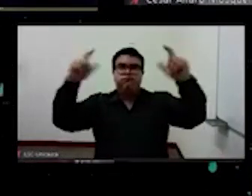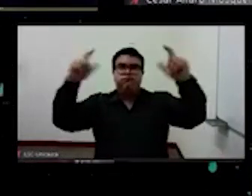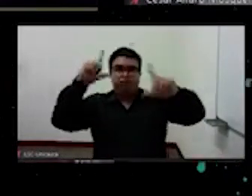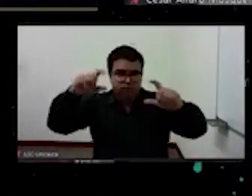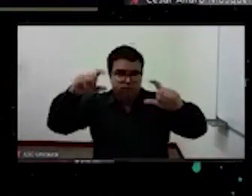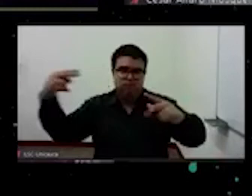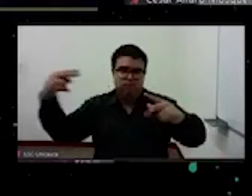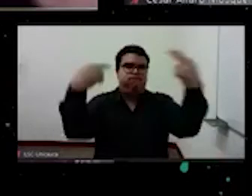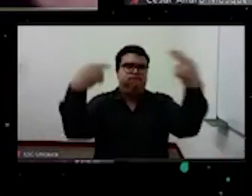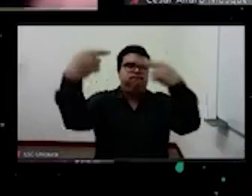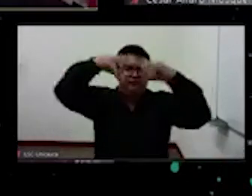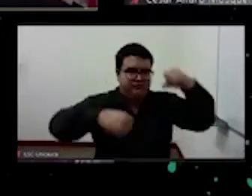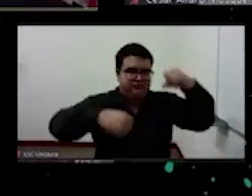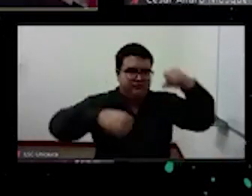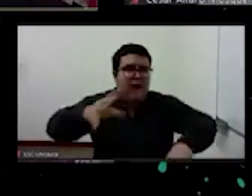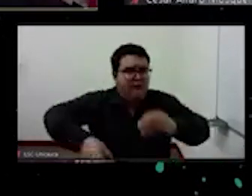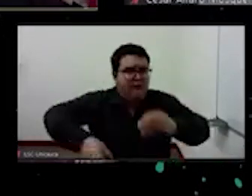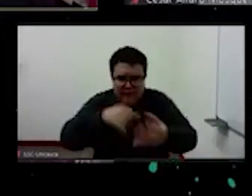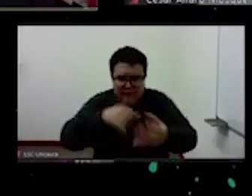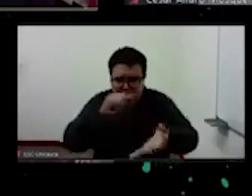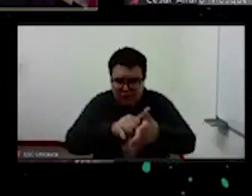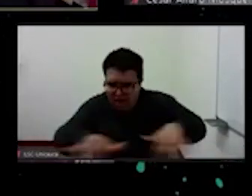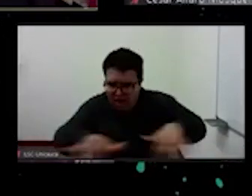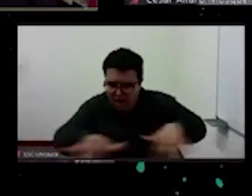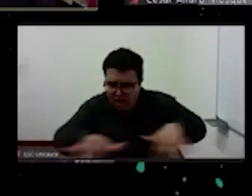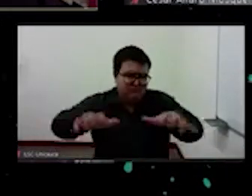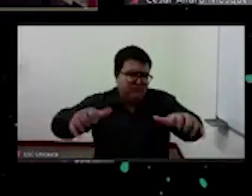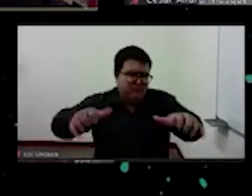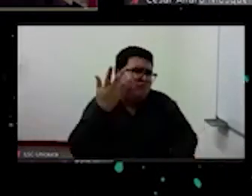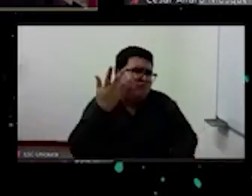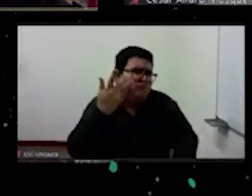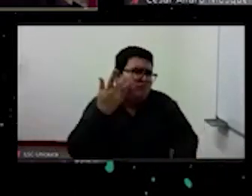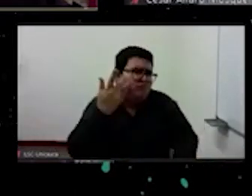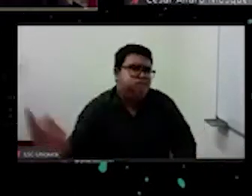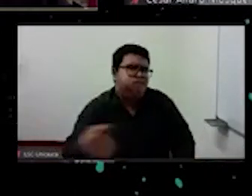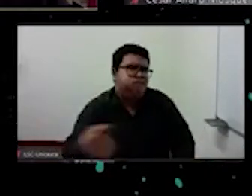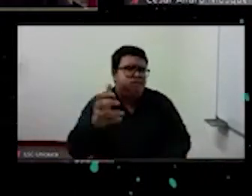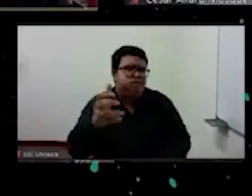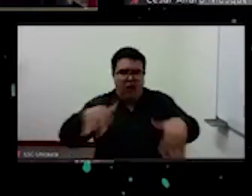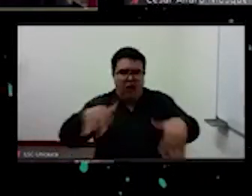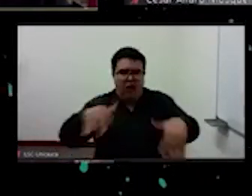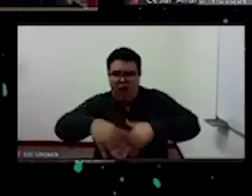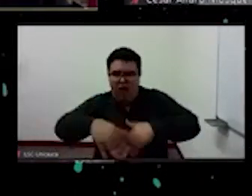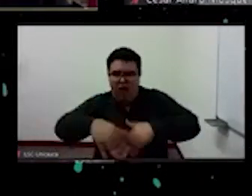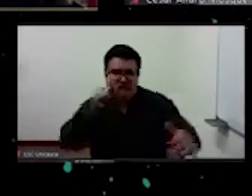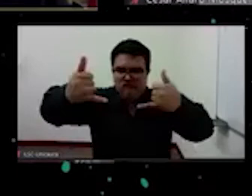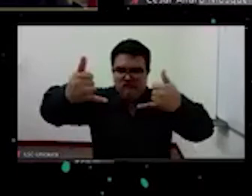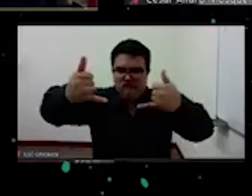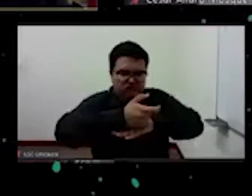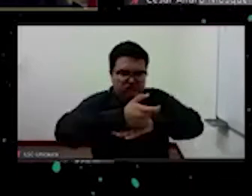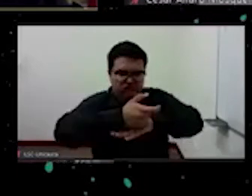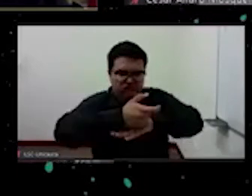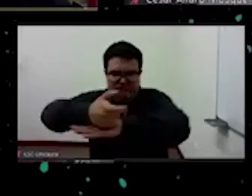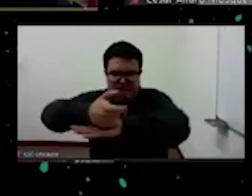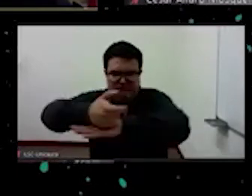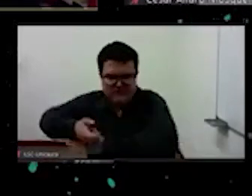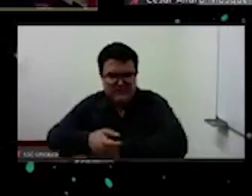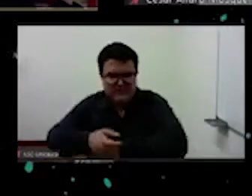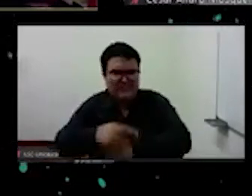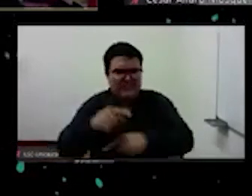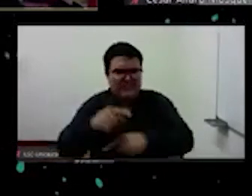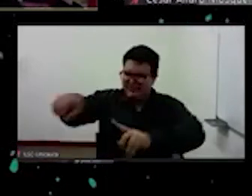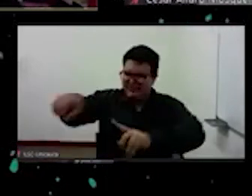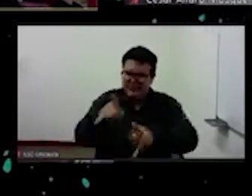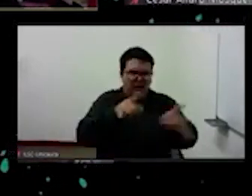actividad misma que los ciudadanos hacen en la red esto esto no produce mínimamente un